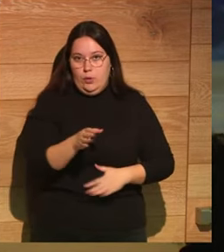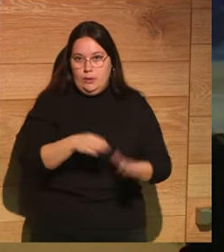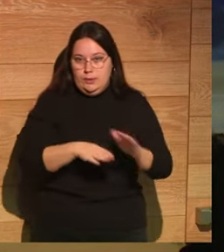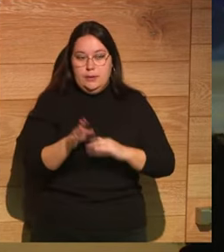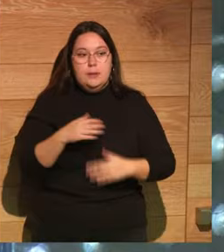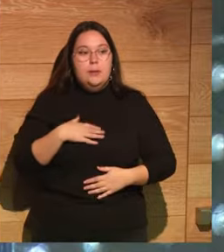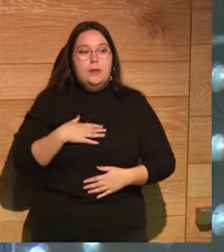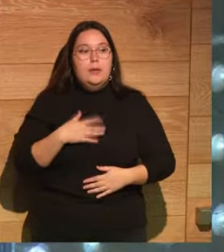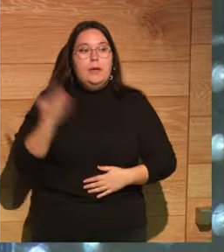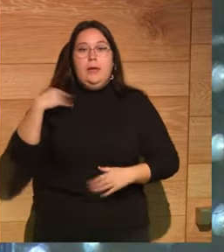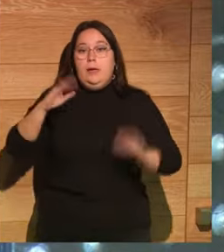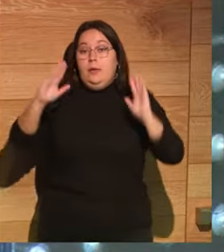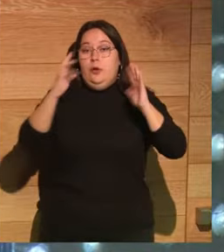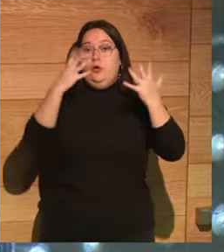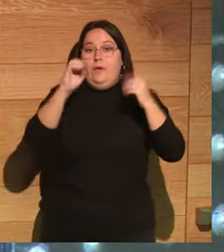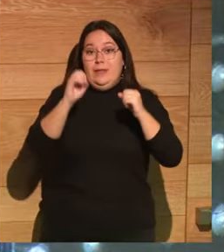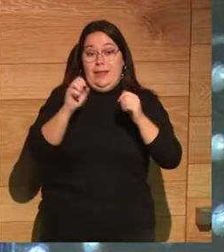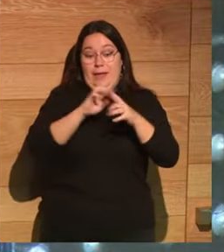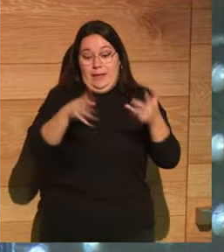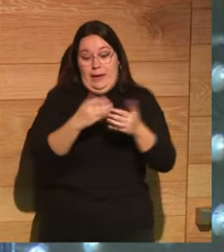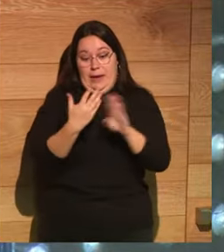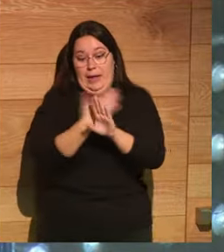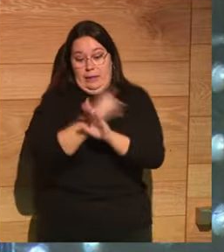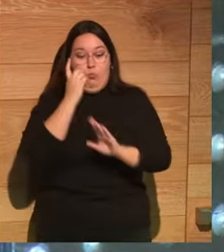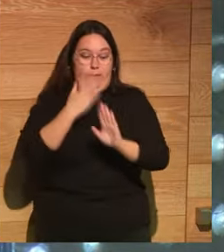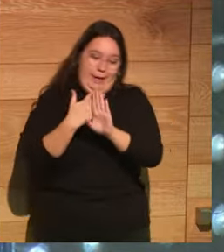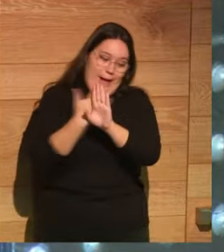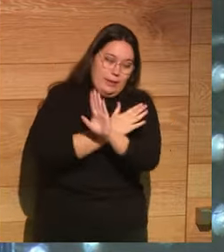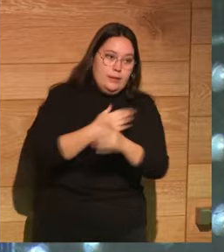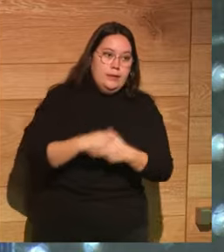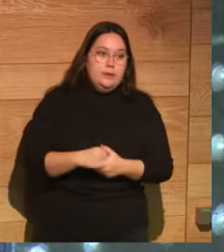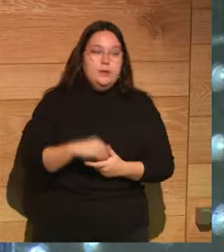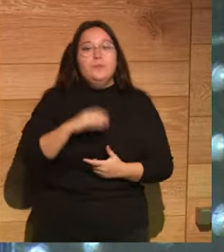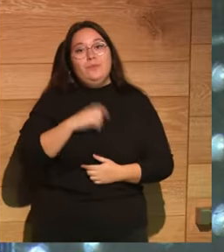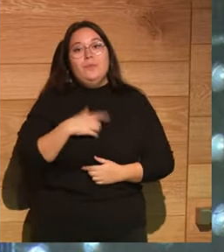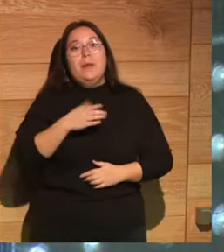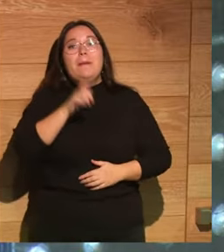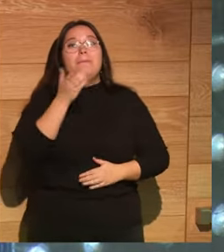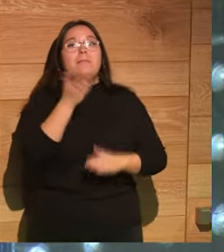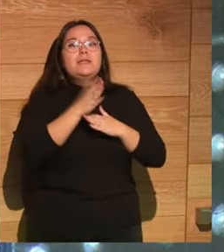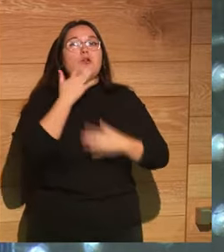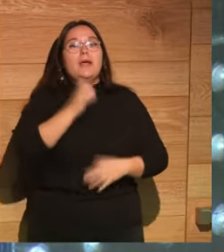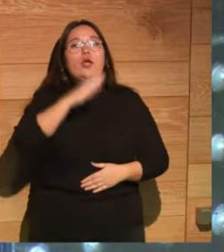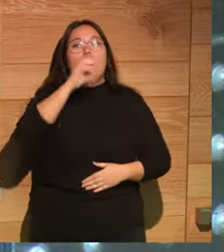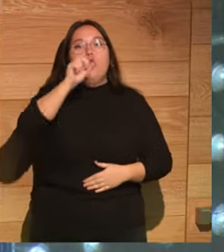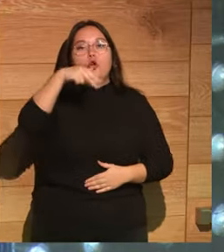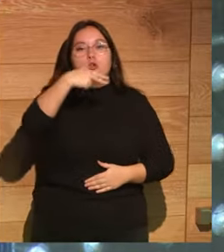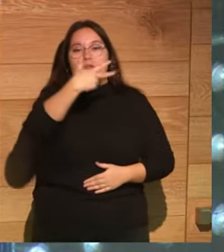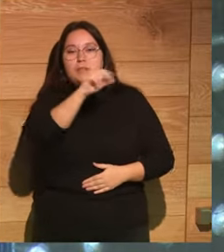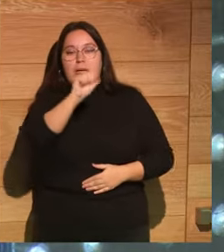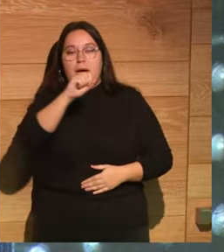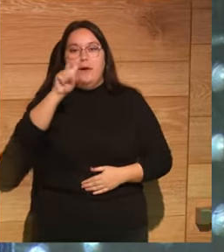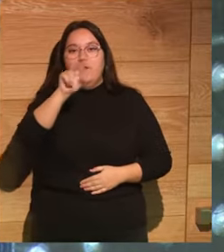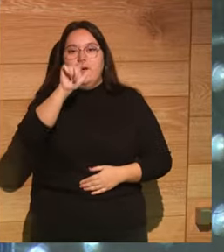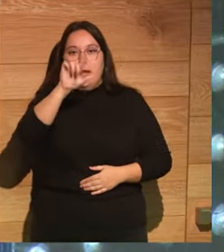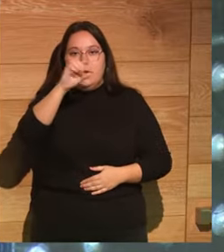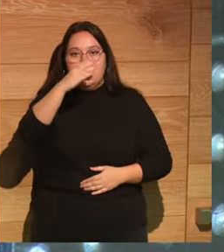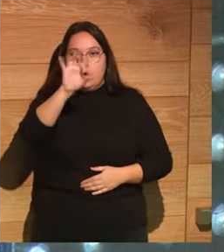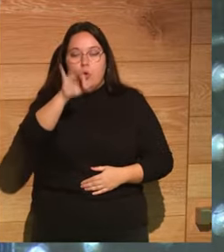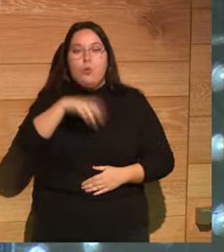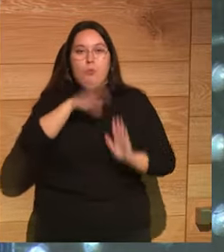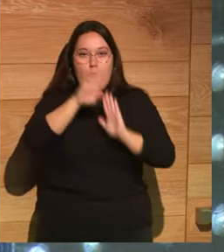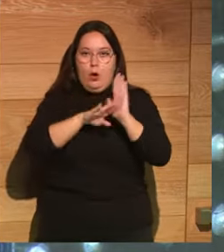digamos que en los años 90 antes de internet antes del móvil antes de todo Concha Velasco está presentando sorpresa sorpresa un programa